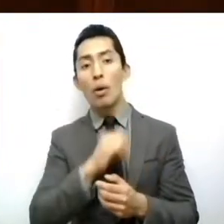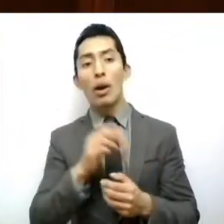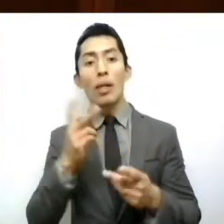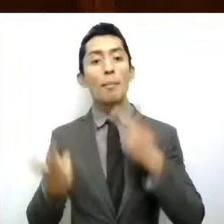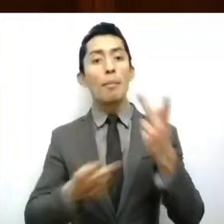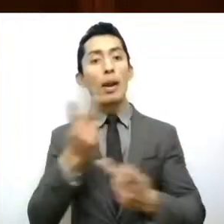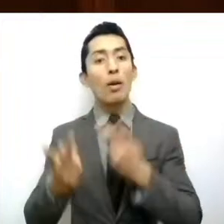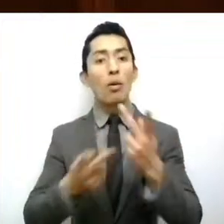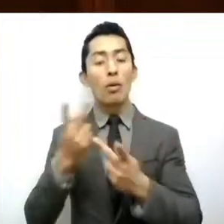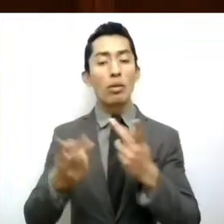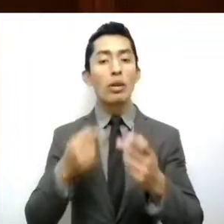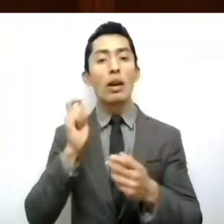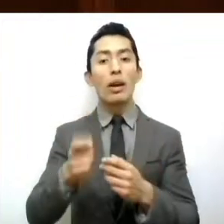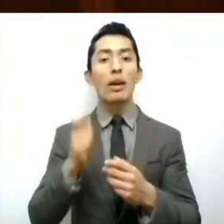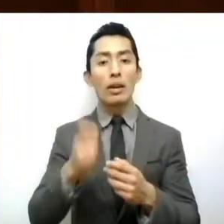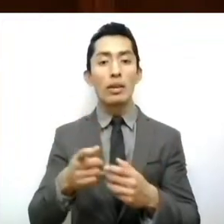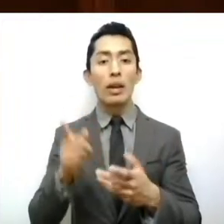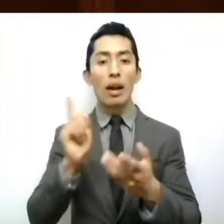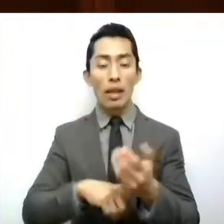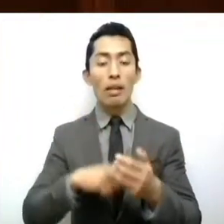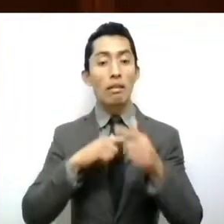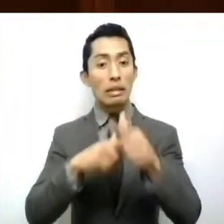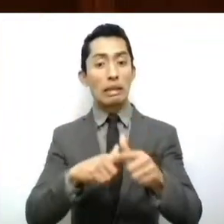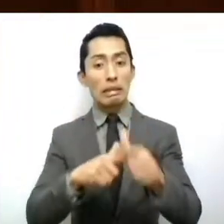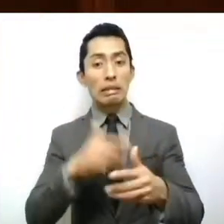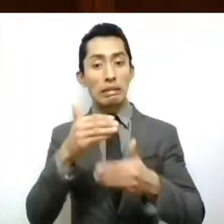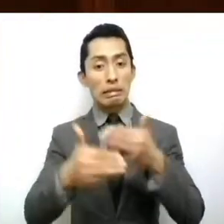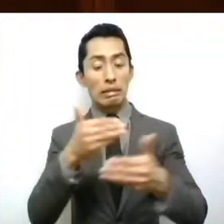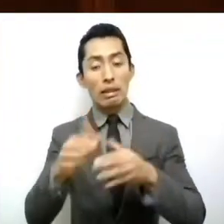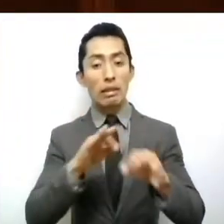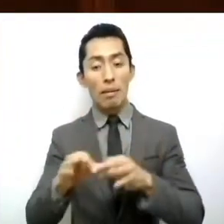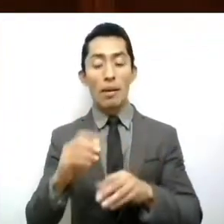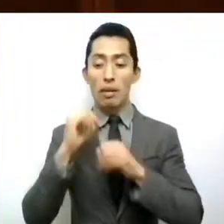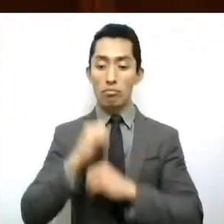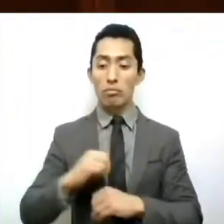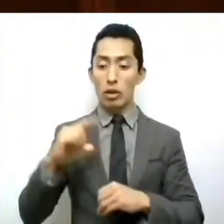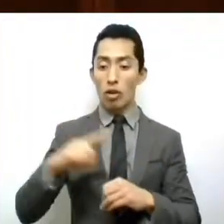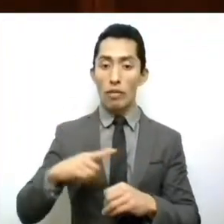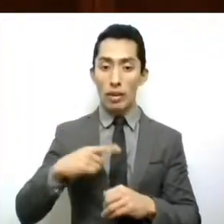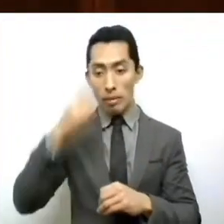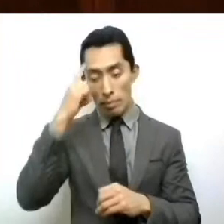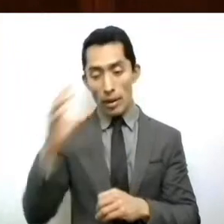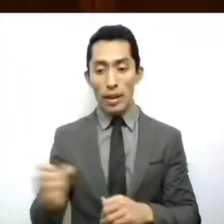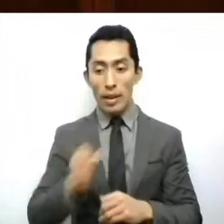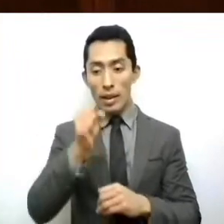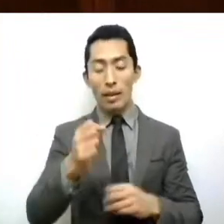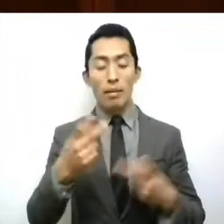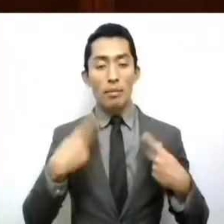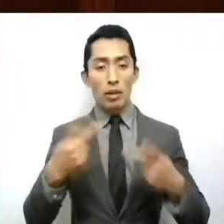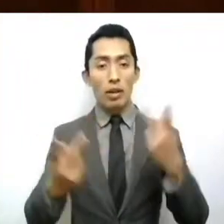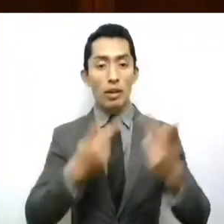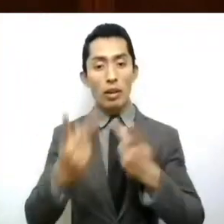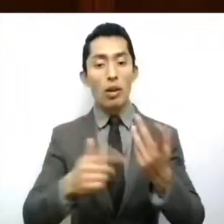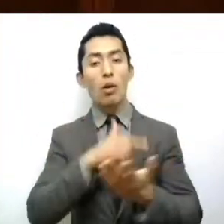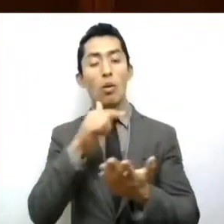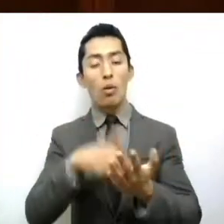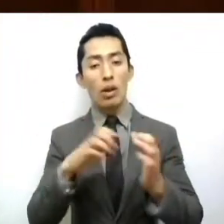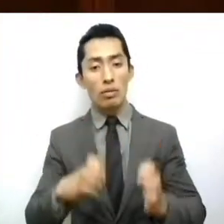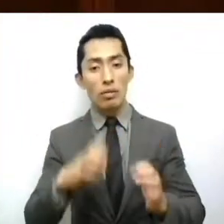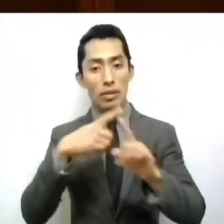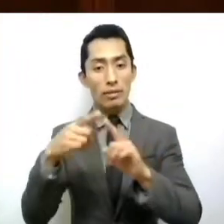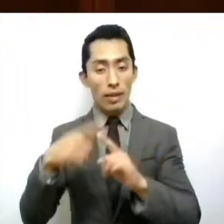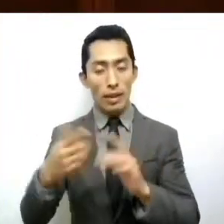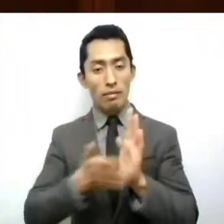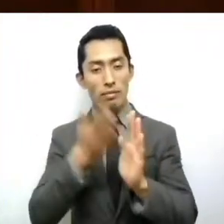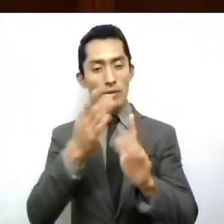popular la permanencia o continuidad del cargo de servidores públicos a la elección popular, las obras de infraestructura en ejecución,